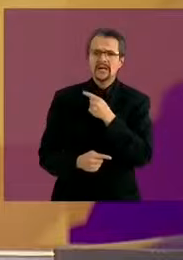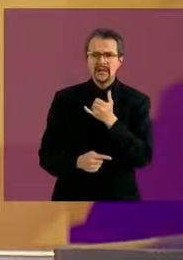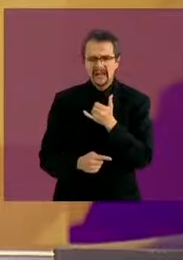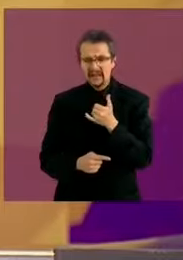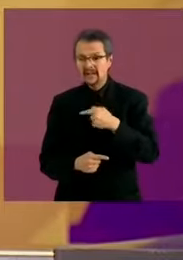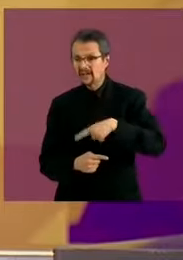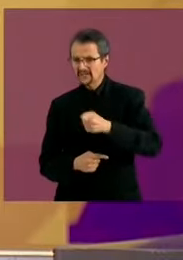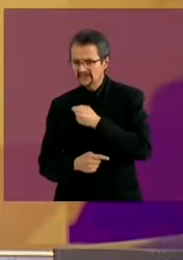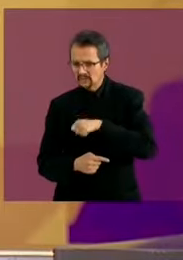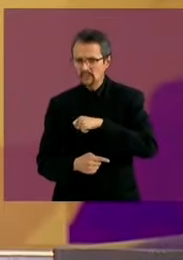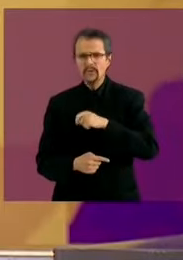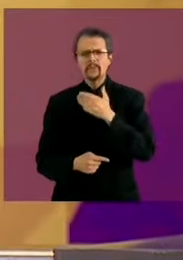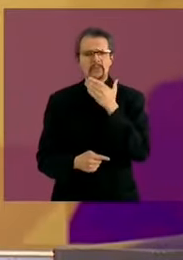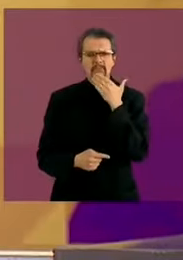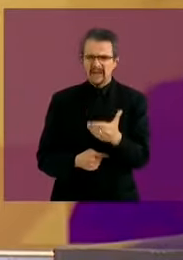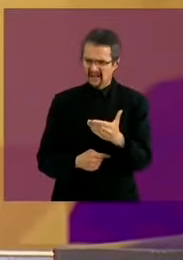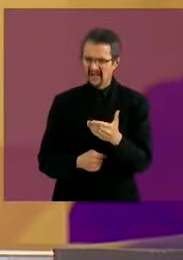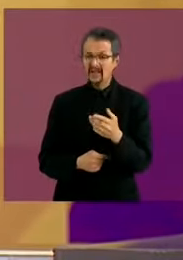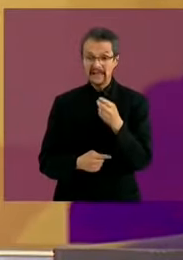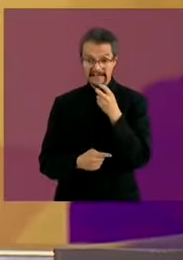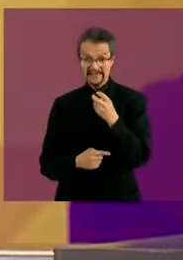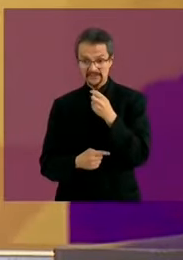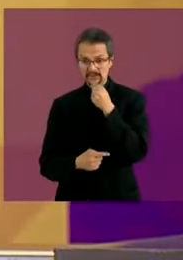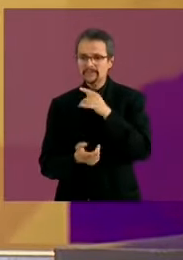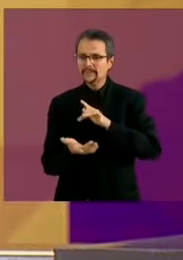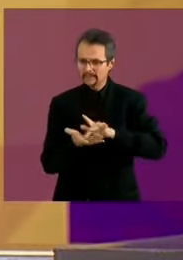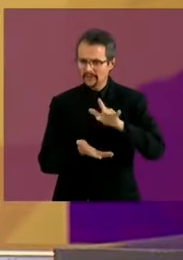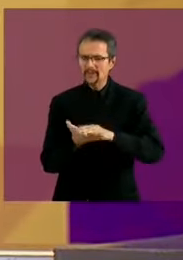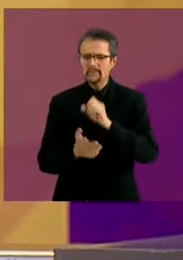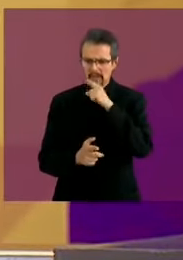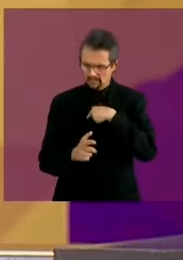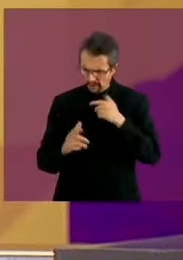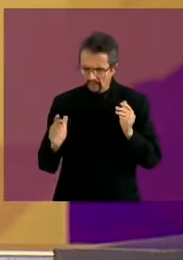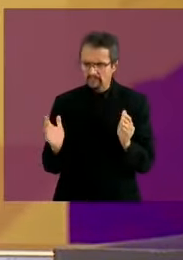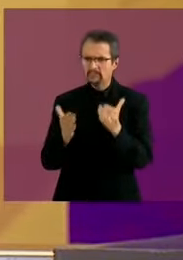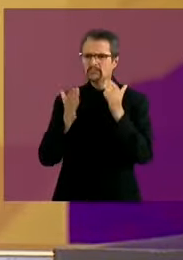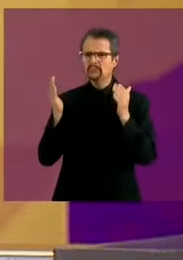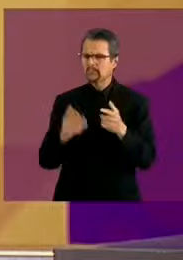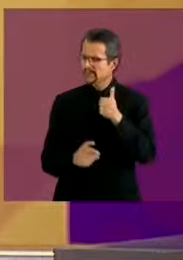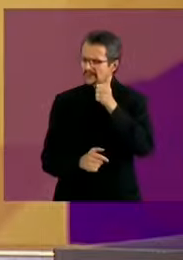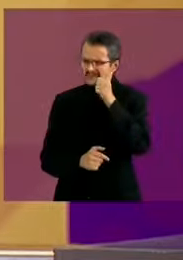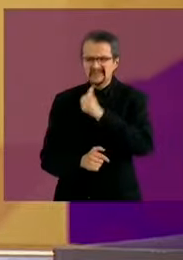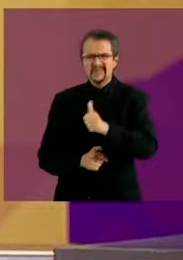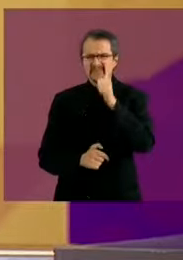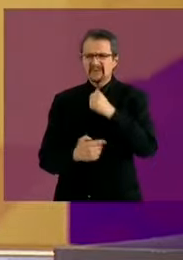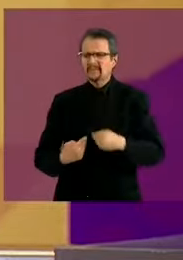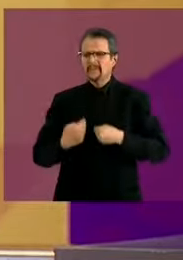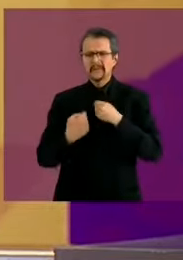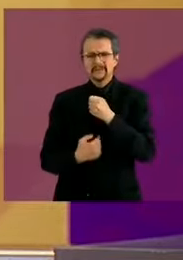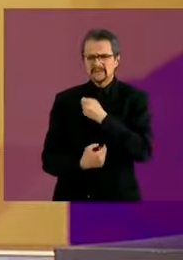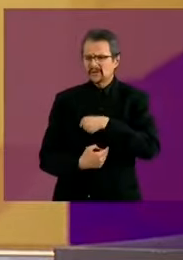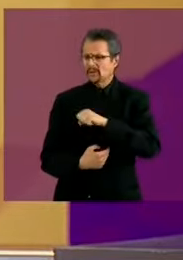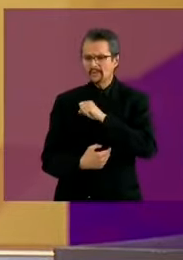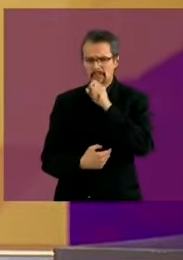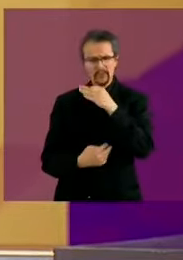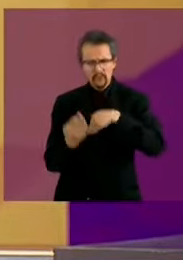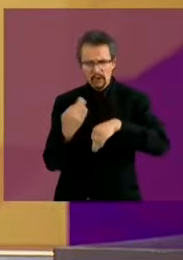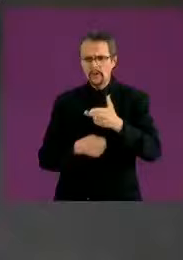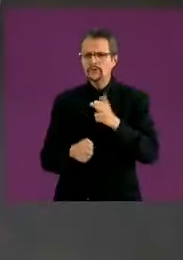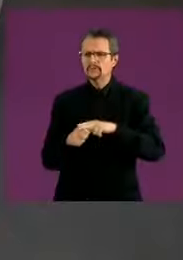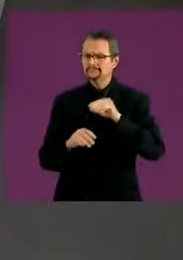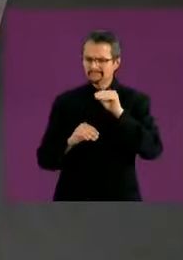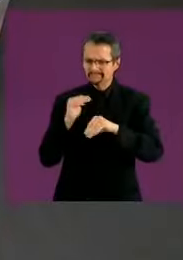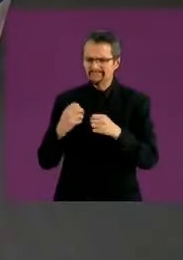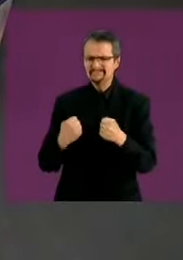muchísimo la salud desde el territorio, desde las comunidades. Además de fortalecer el sistema de salud público y hacerlo verdaderamente universal.